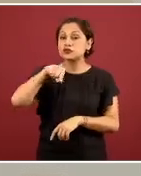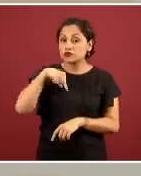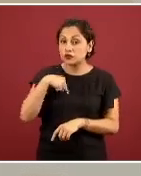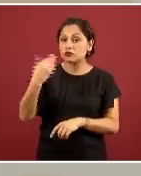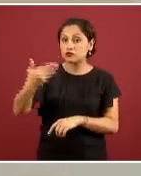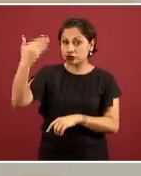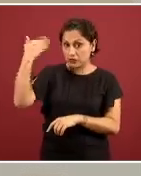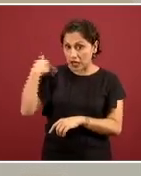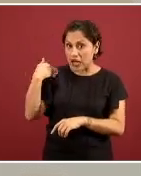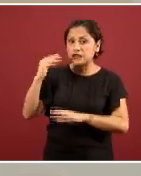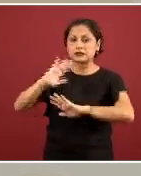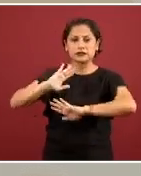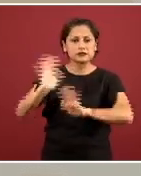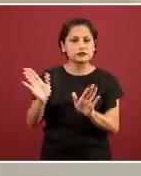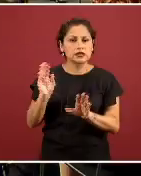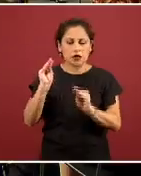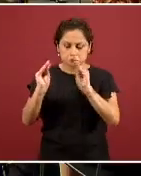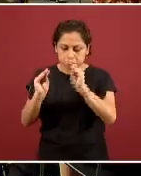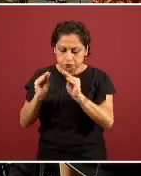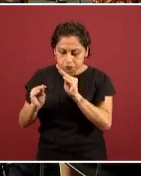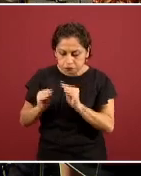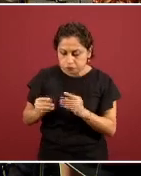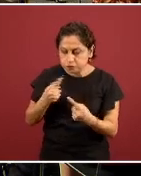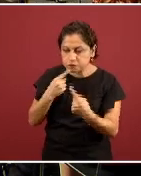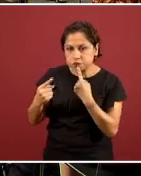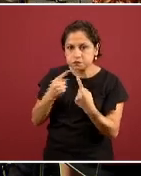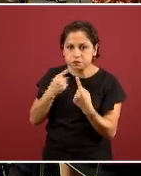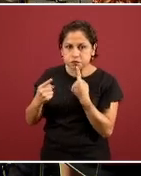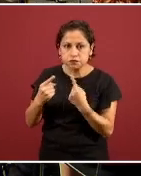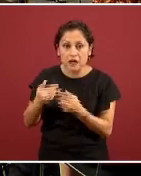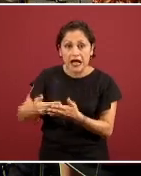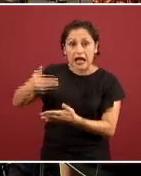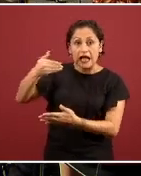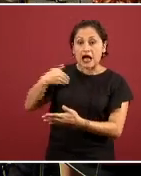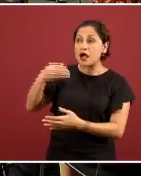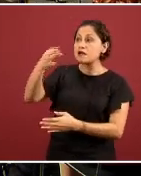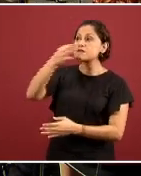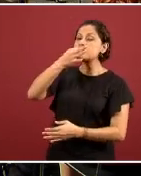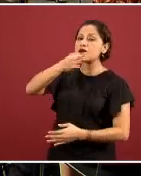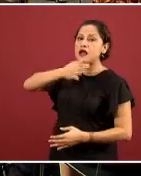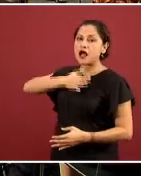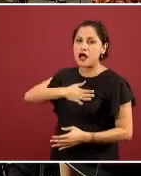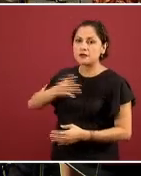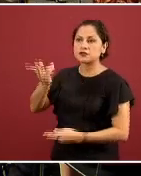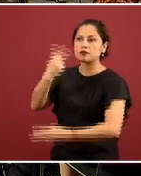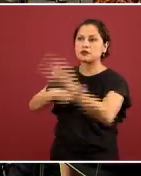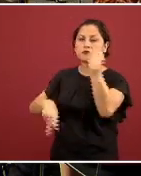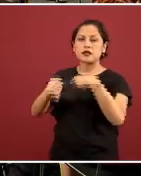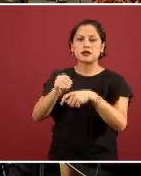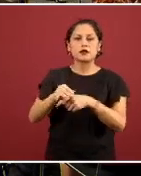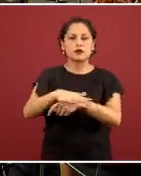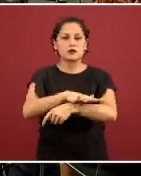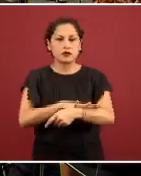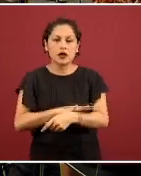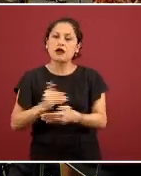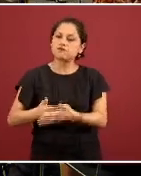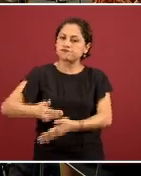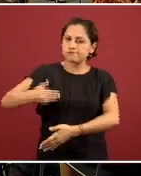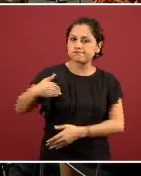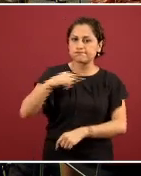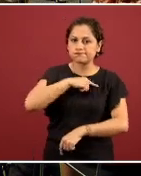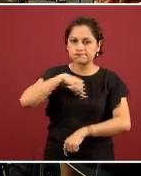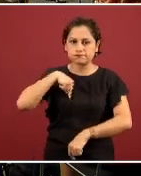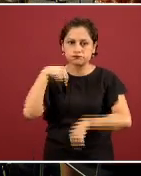la llegada del coronavirus, del primer caso importado, sería el primer lineamiento que estamos